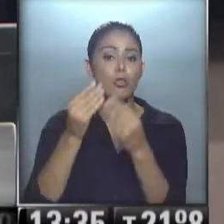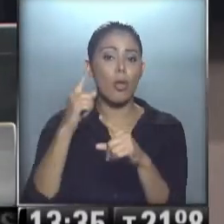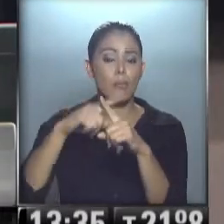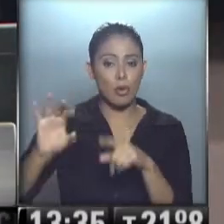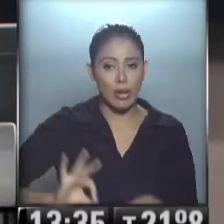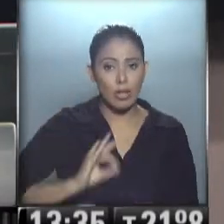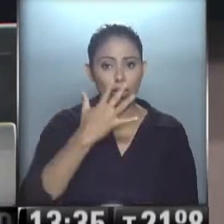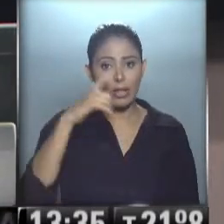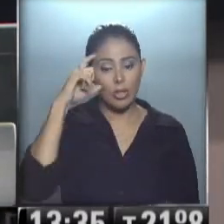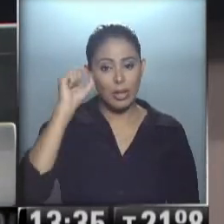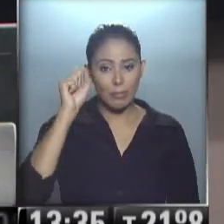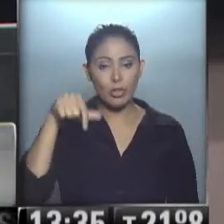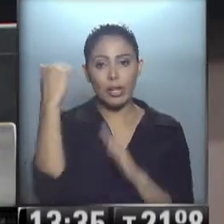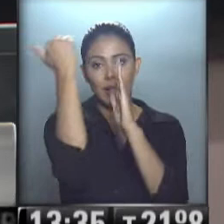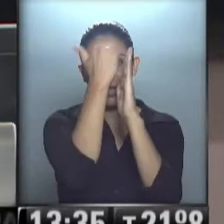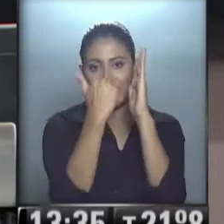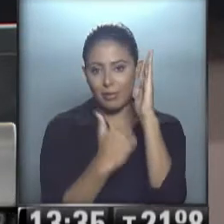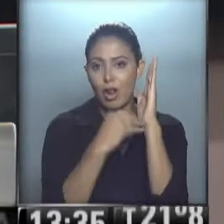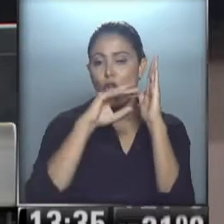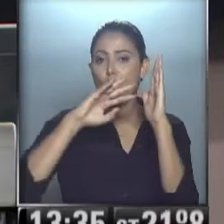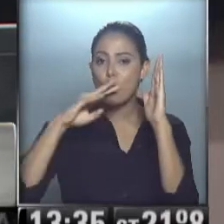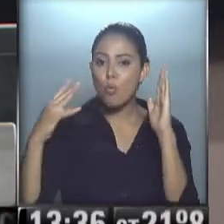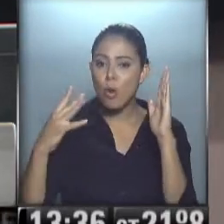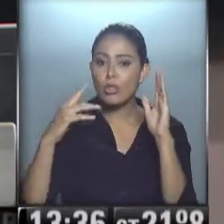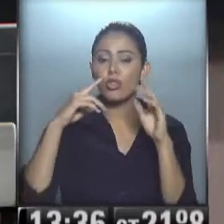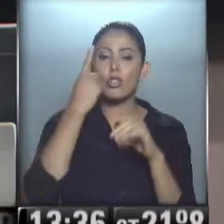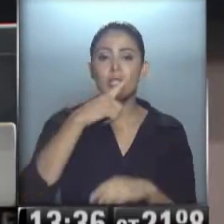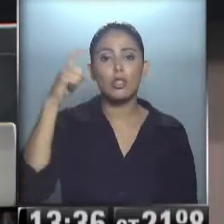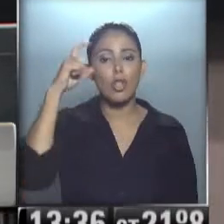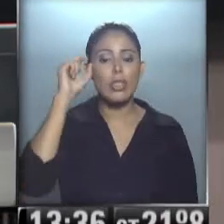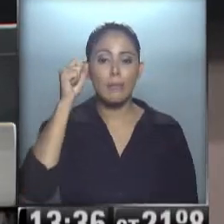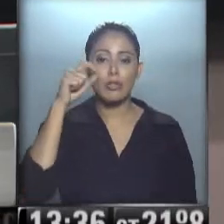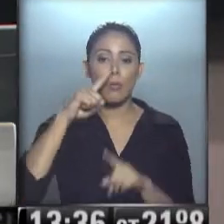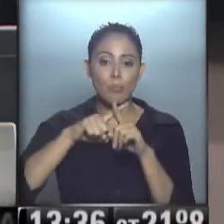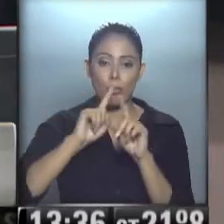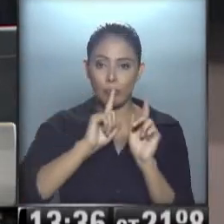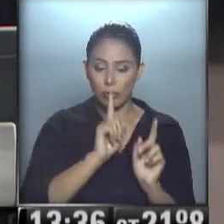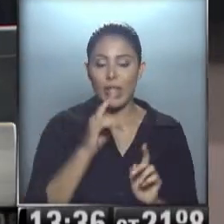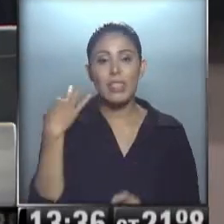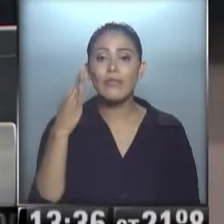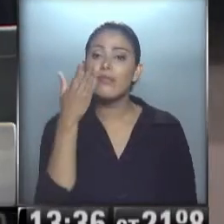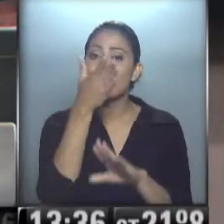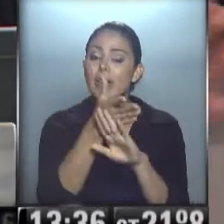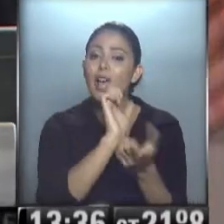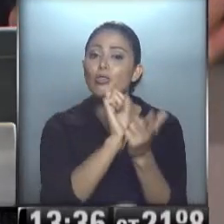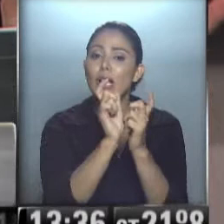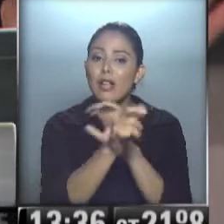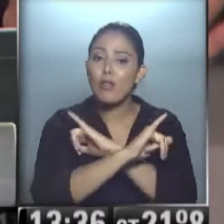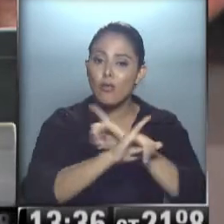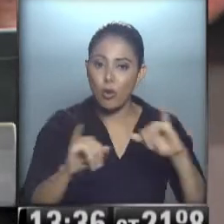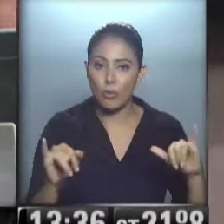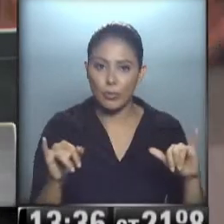510 pesos, y está en el rango 4, 110 pesos por Facundo. Raúl, tenés que ir a actualizar los datos